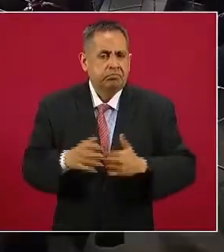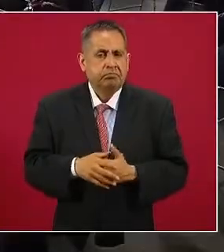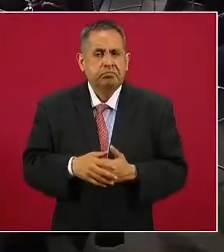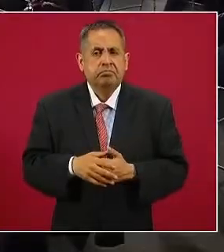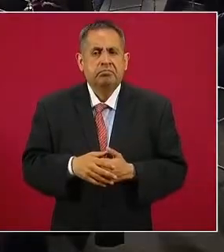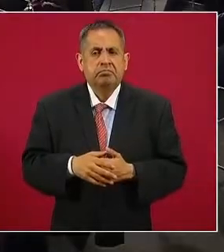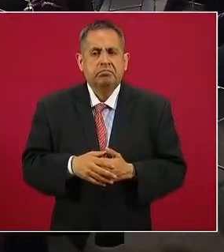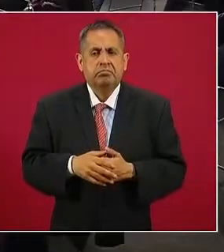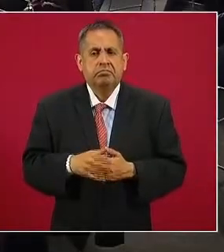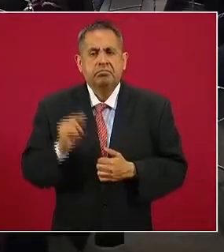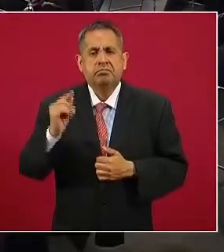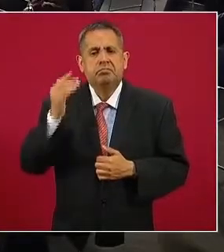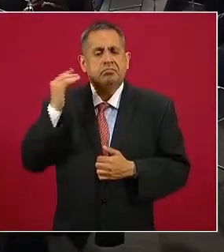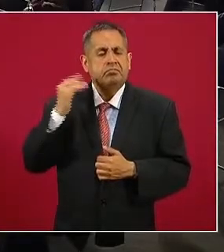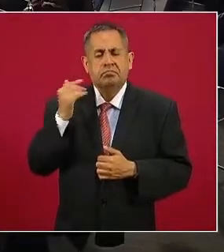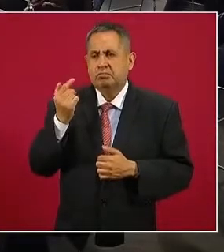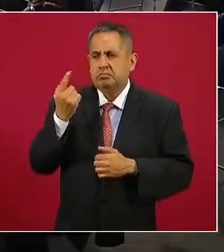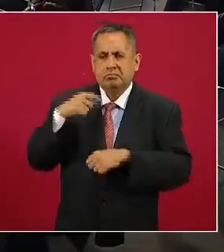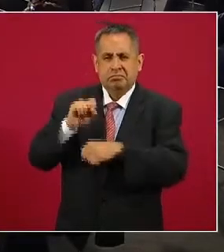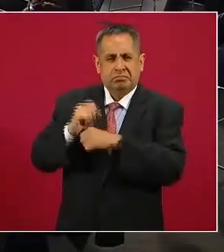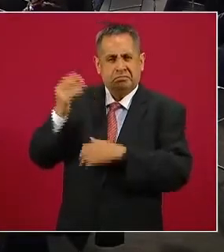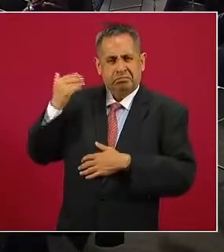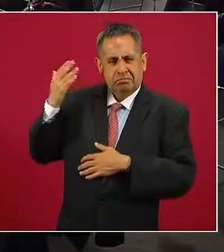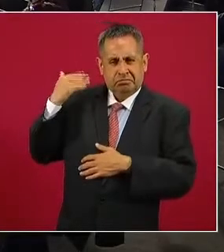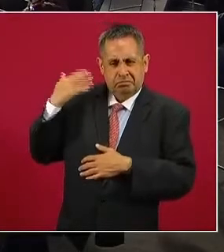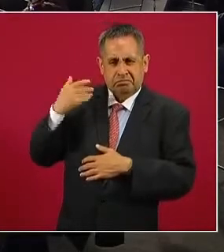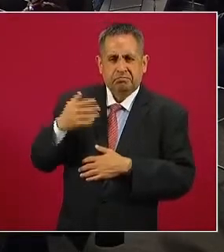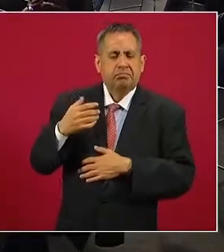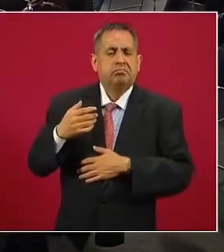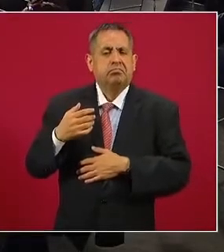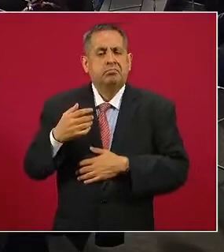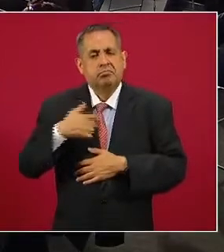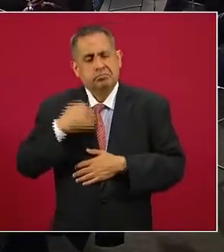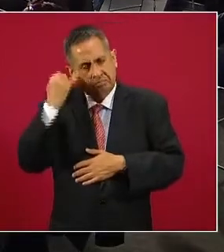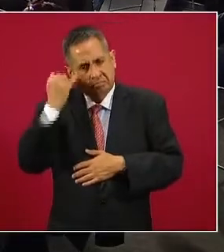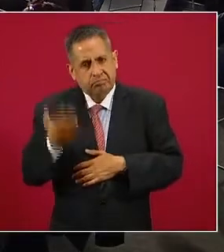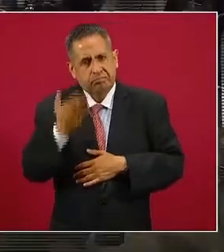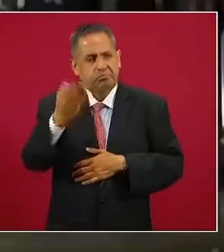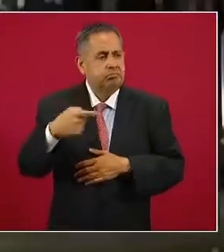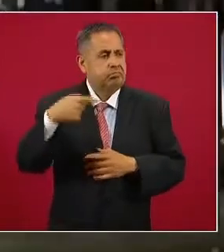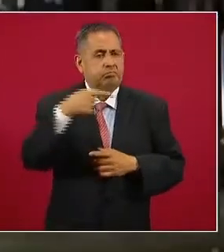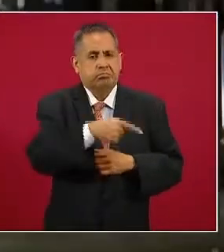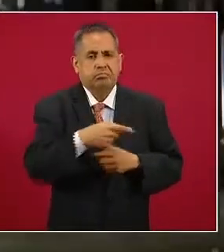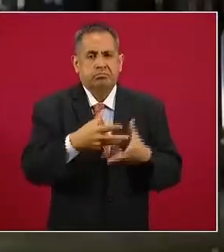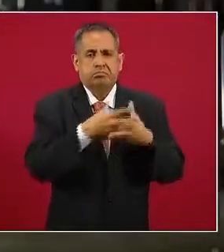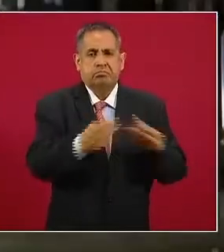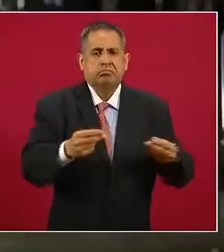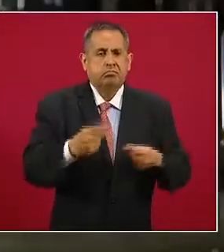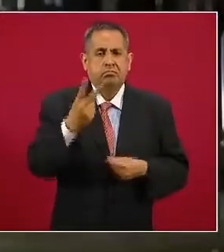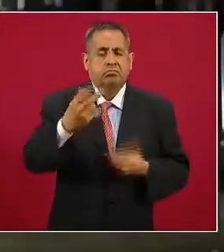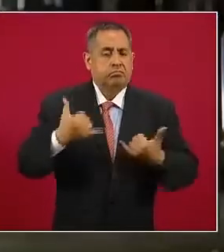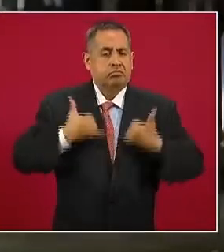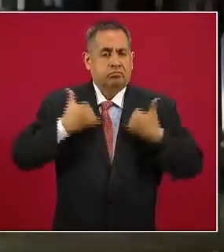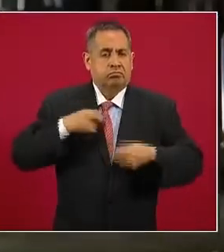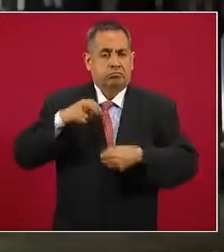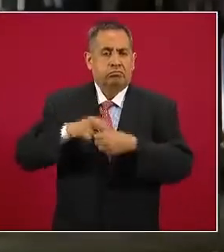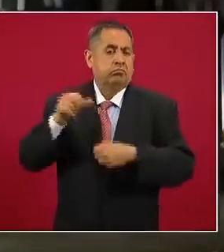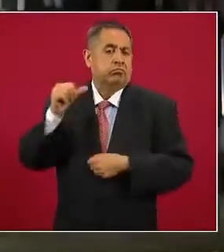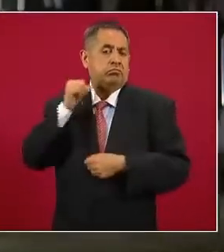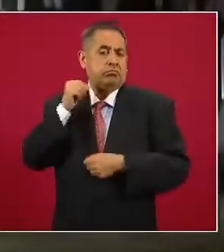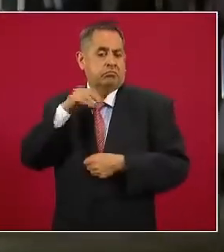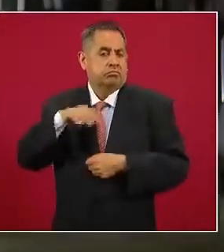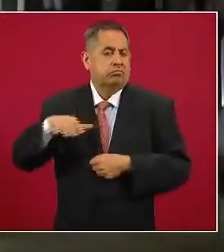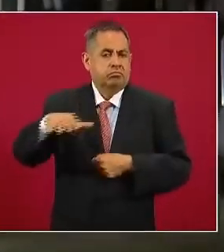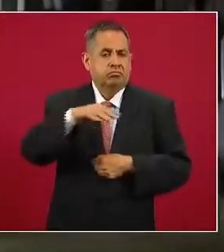hace unas semanas presidente yo le planteé el asunto de la desaparición de los dos jóvenes en Azcapotzalco aquí en la Ciudad de